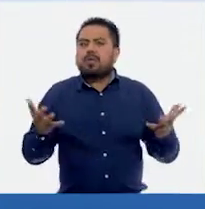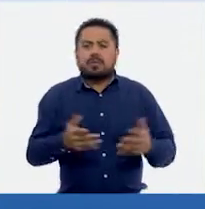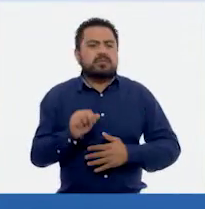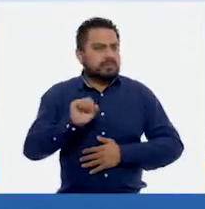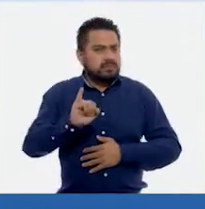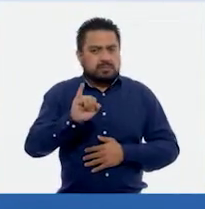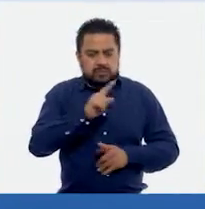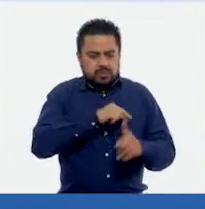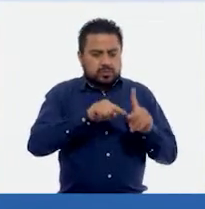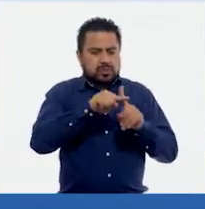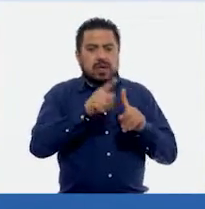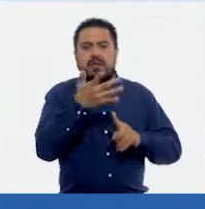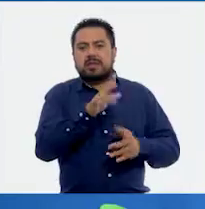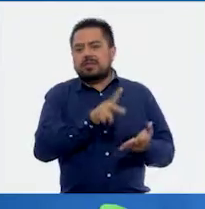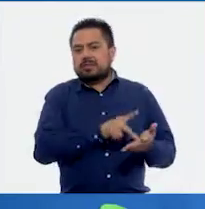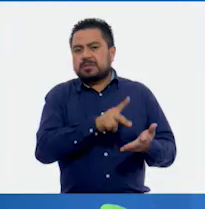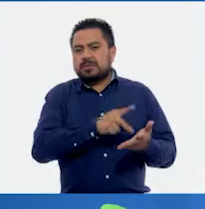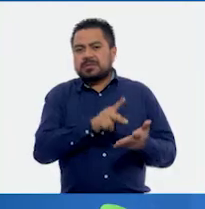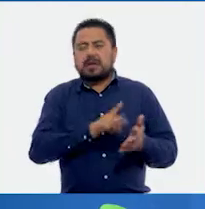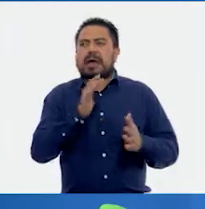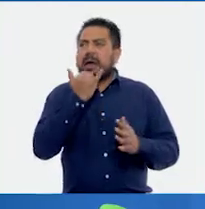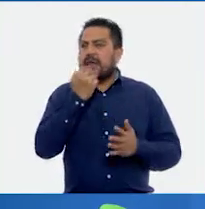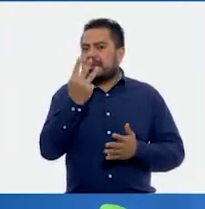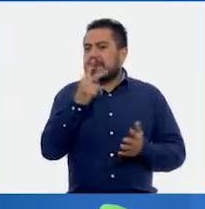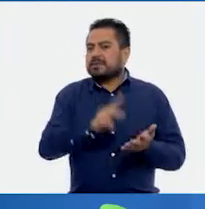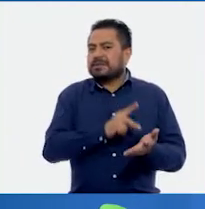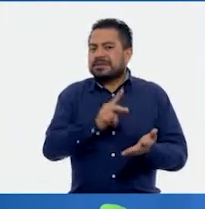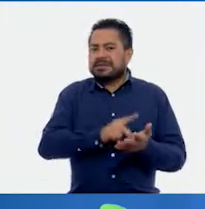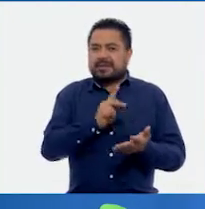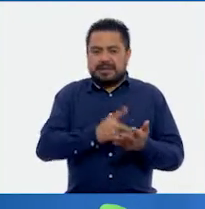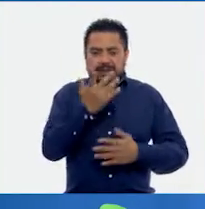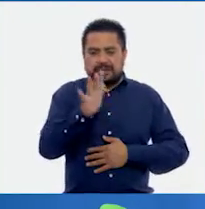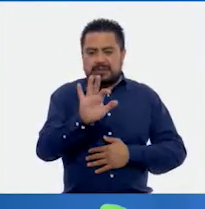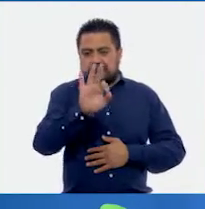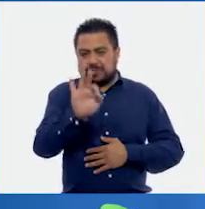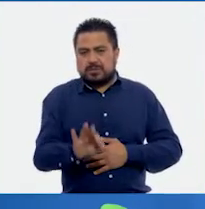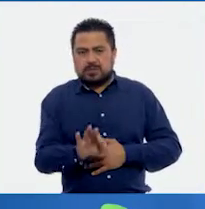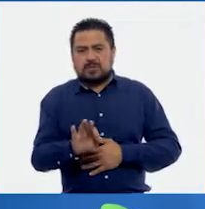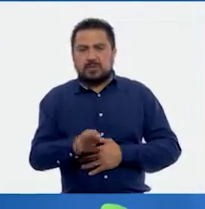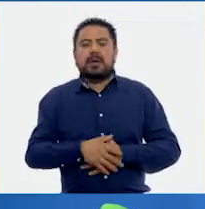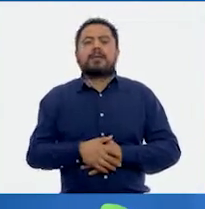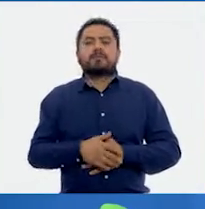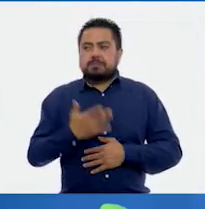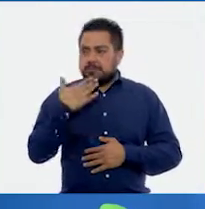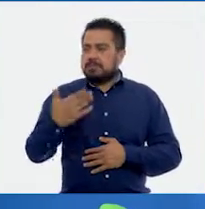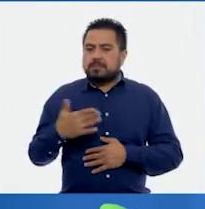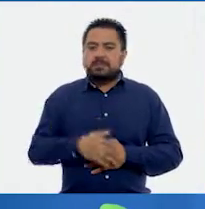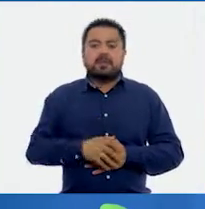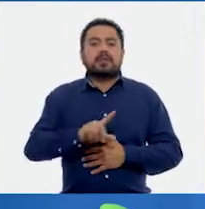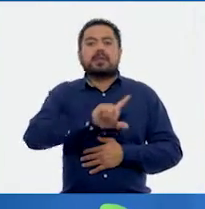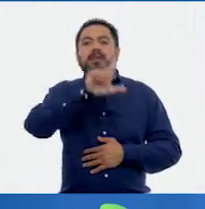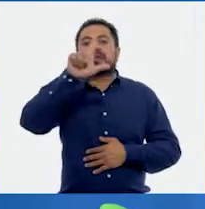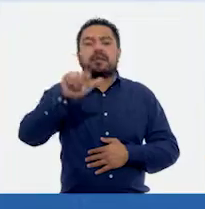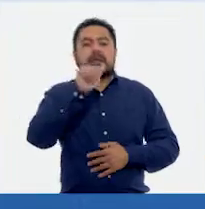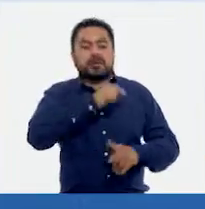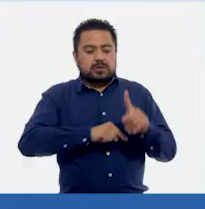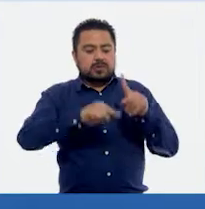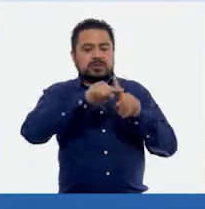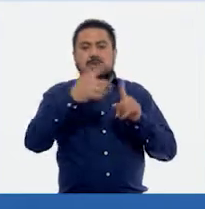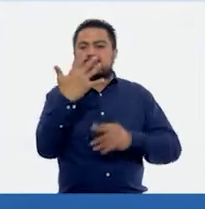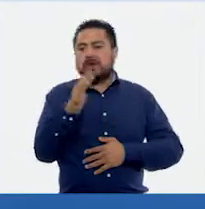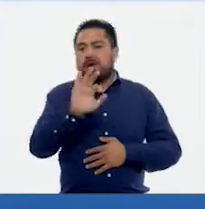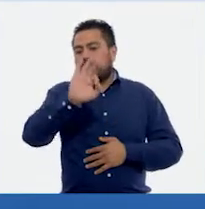Sí, sumar 10 veces, digo, perdón, 3 veces el 10%. Muy bien. Y después sumarle el